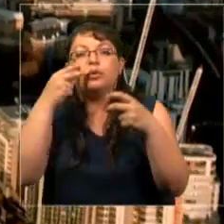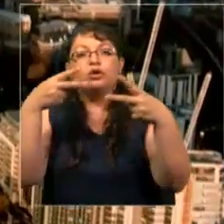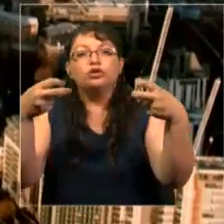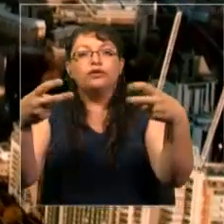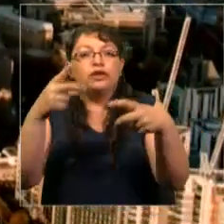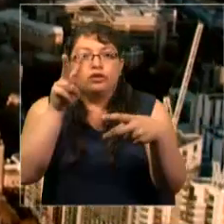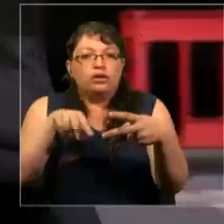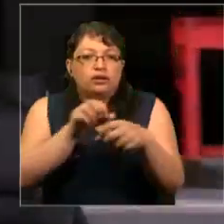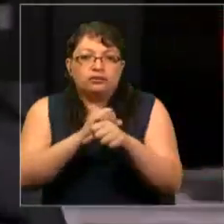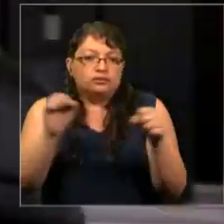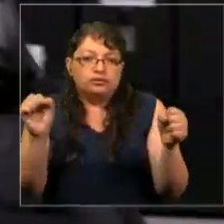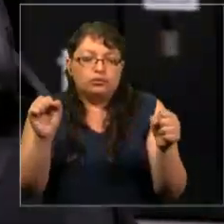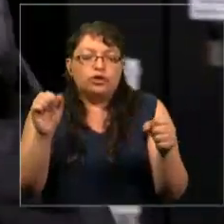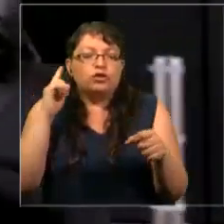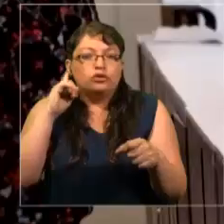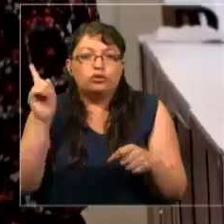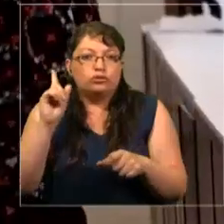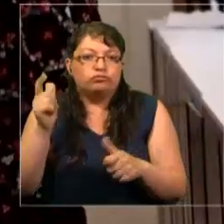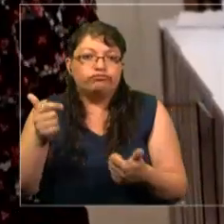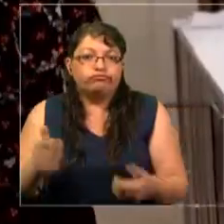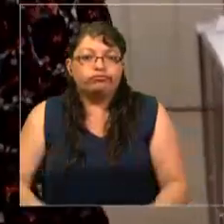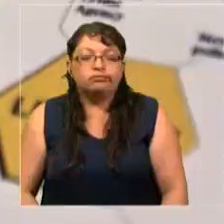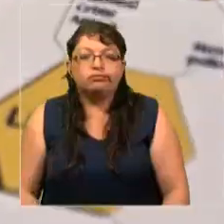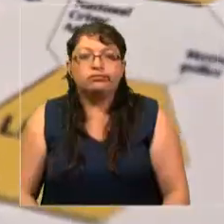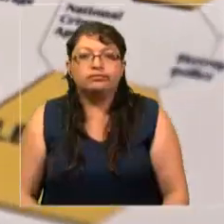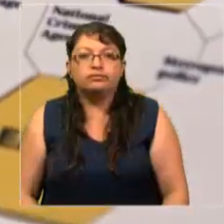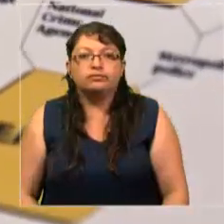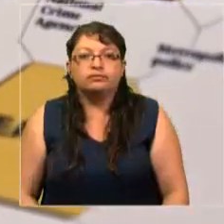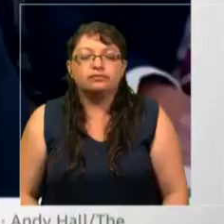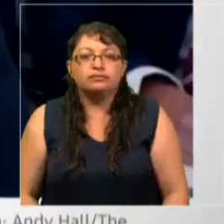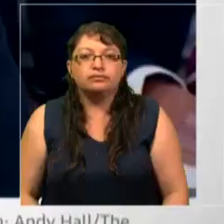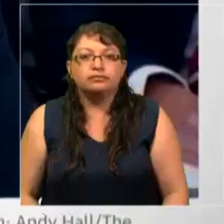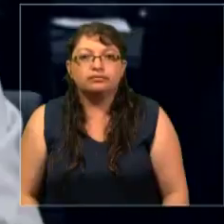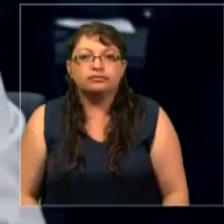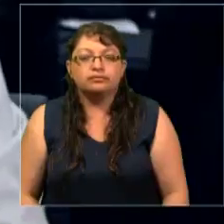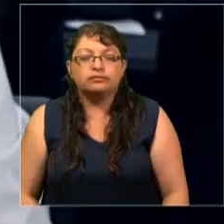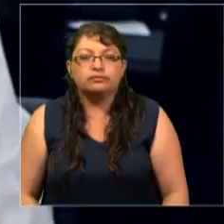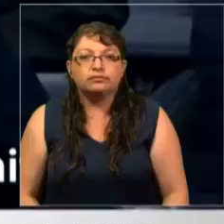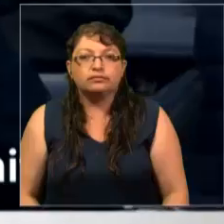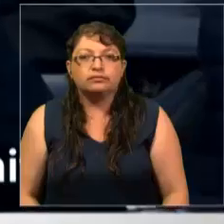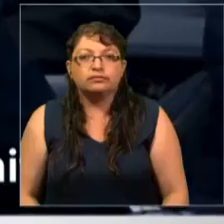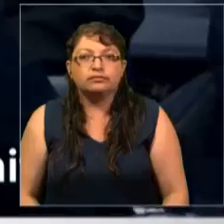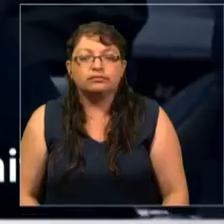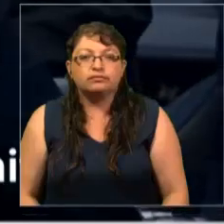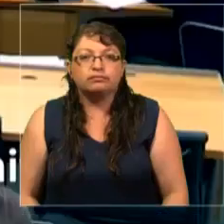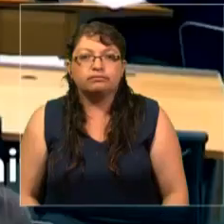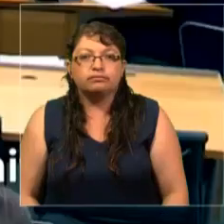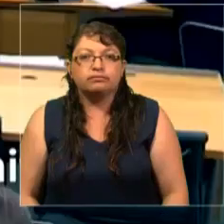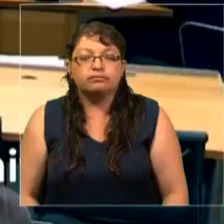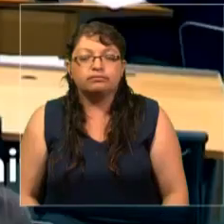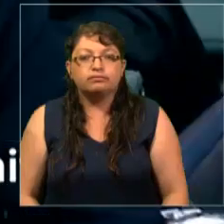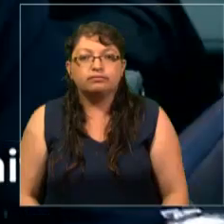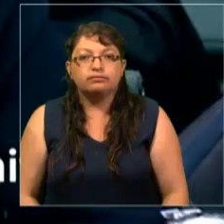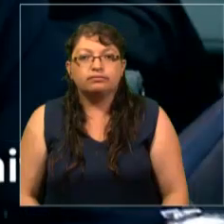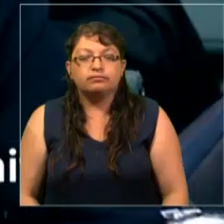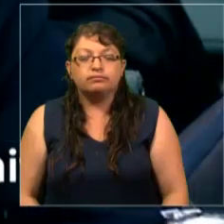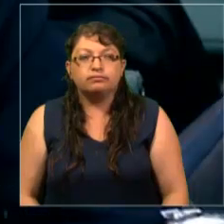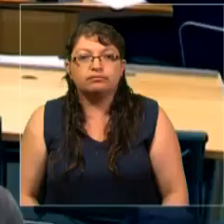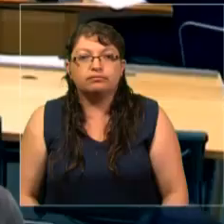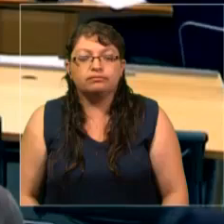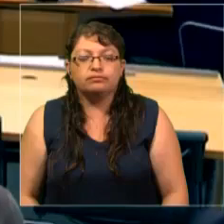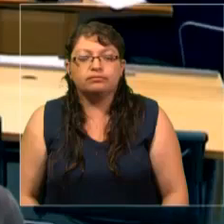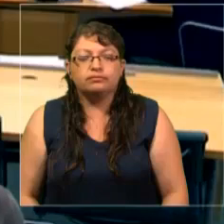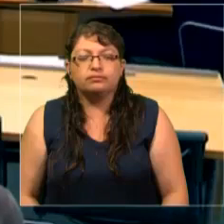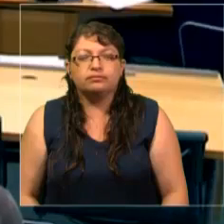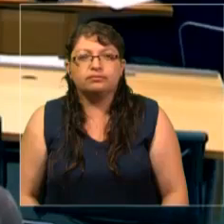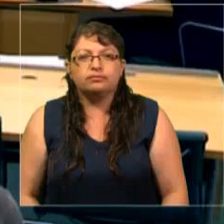I started tracking down all these Cambridge Analytica ex-employees. Someone else that you should be calling to committee is Brittany Kaiser.